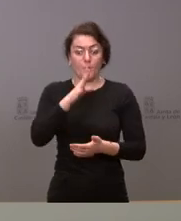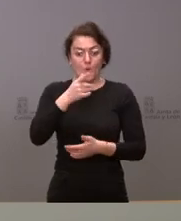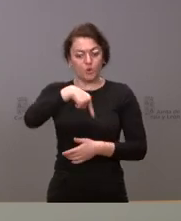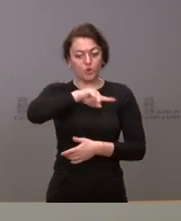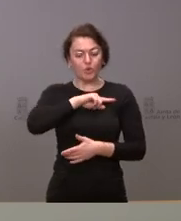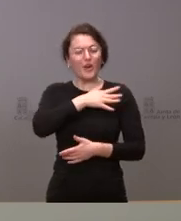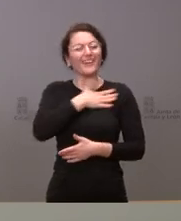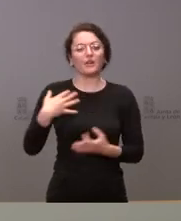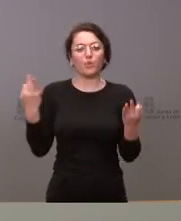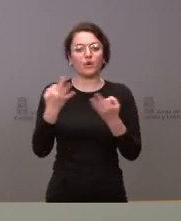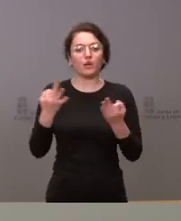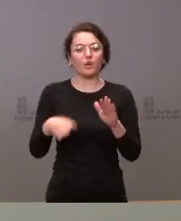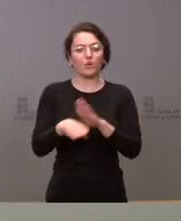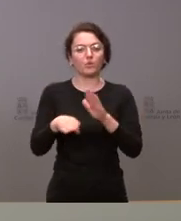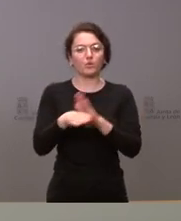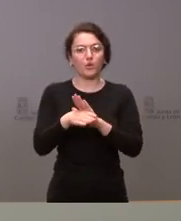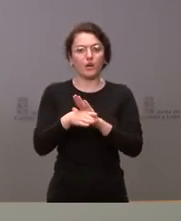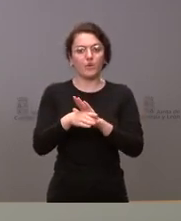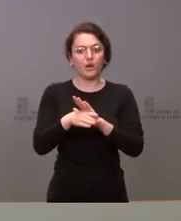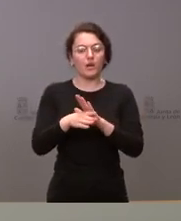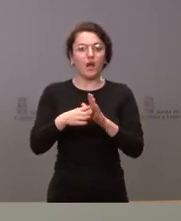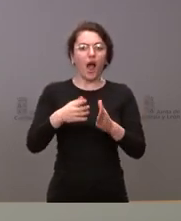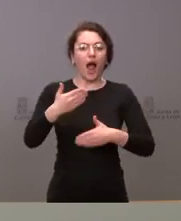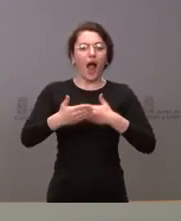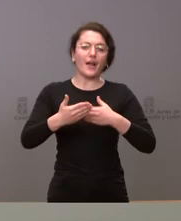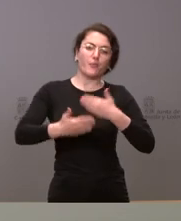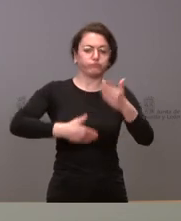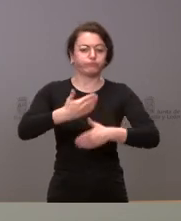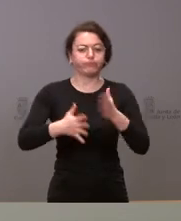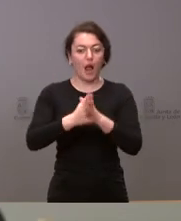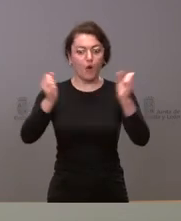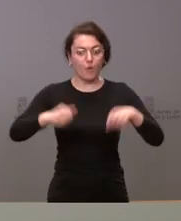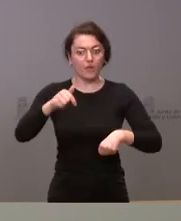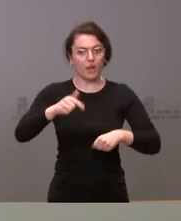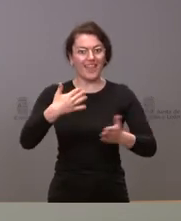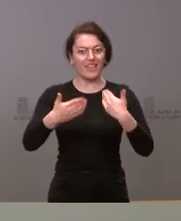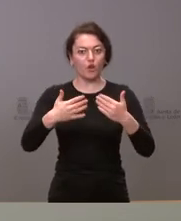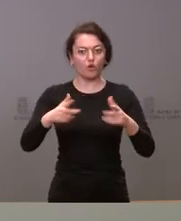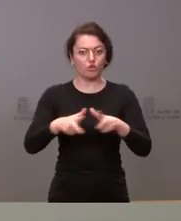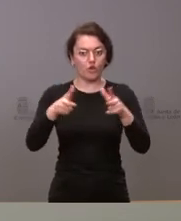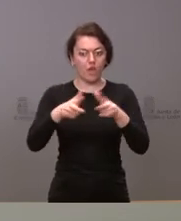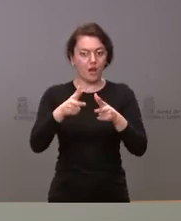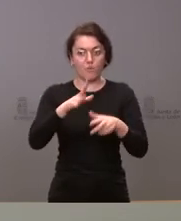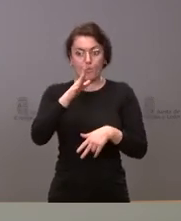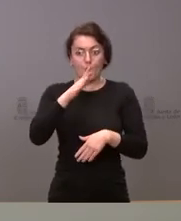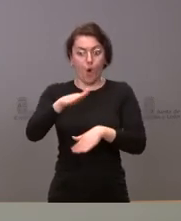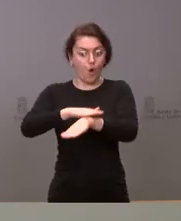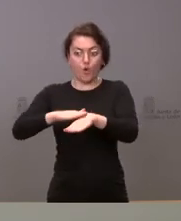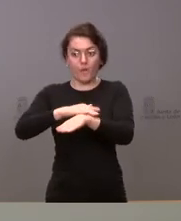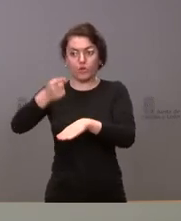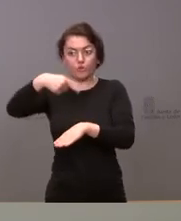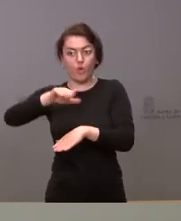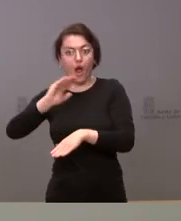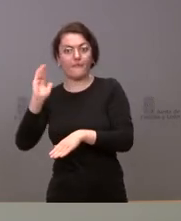tendida es seguir intentando llegar a acuerdos en el ámbito del diálogo social en nuestra comunidad autónoma algo que afecta al conjunto del gobierno y al conjunto